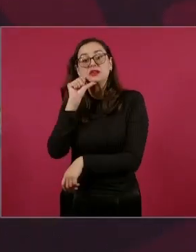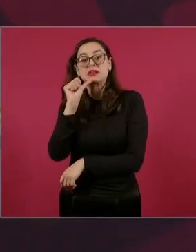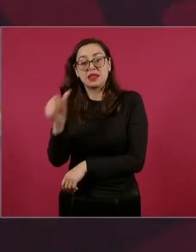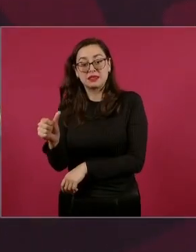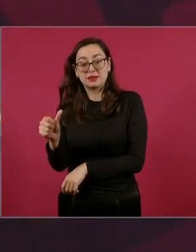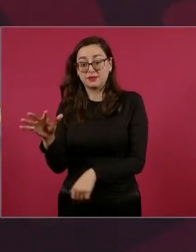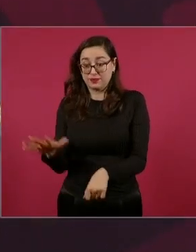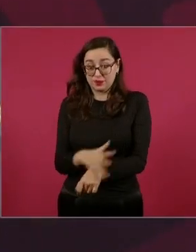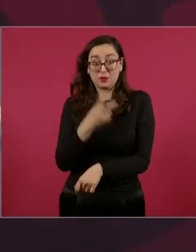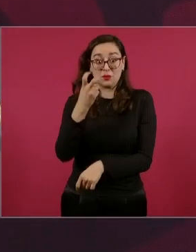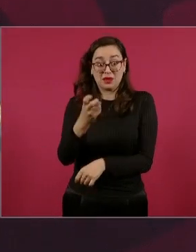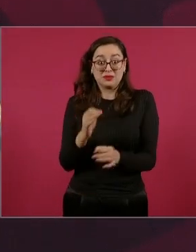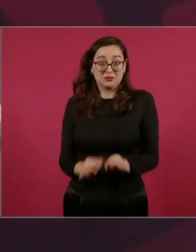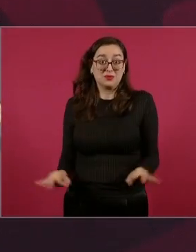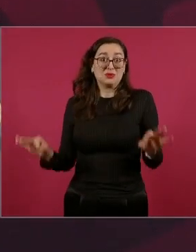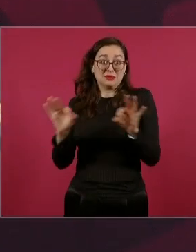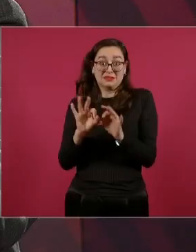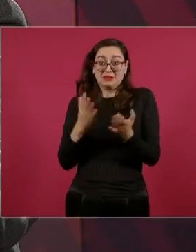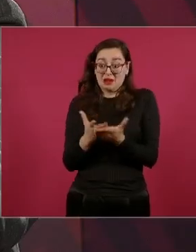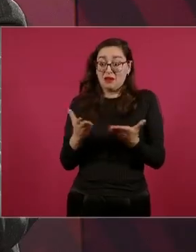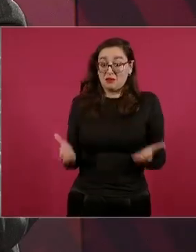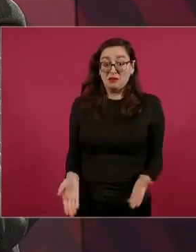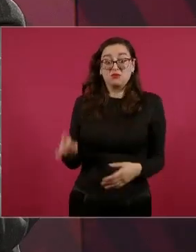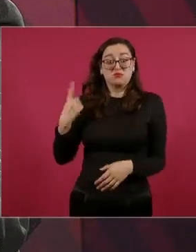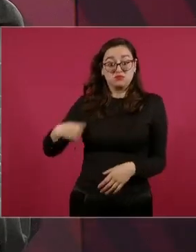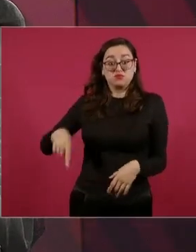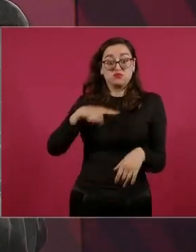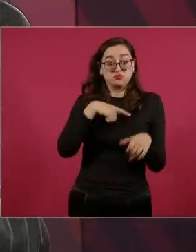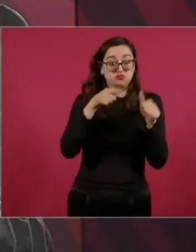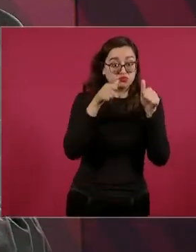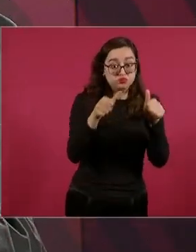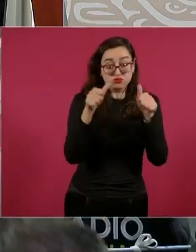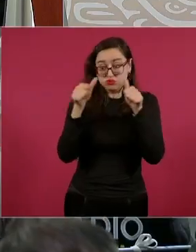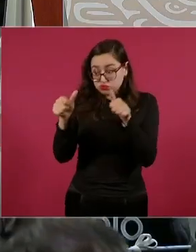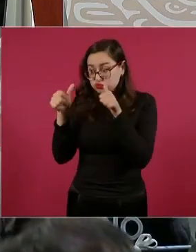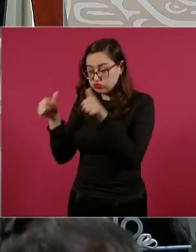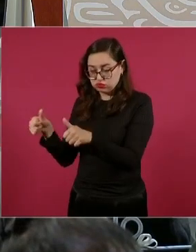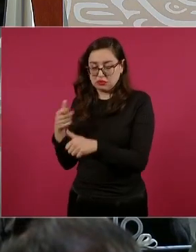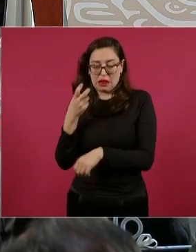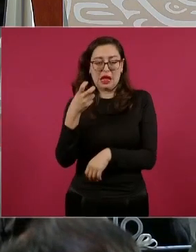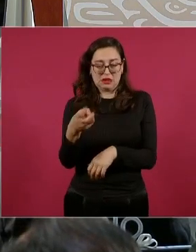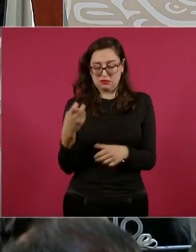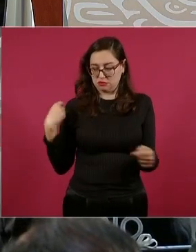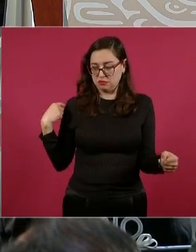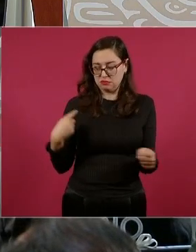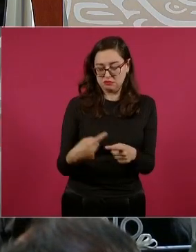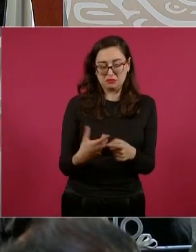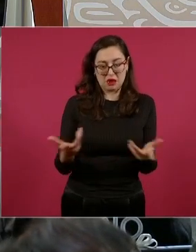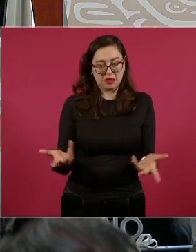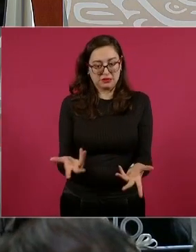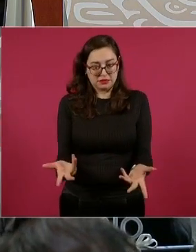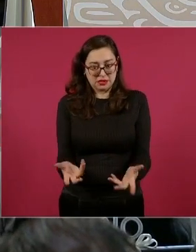y en eso estamos. Consiguieron la de